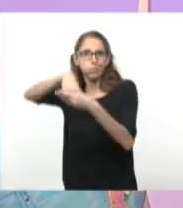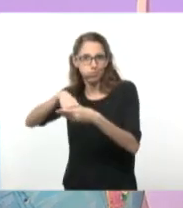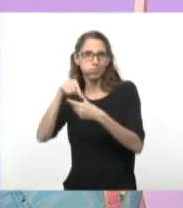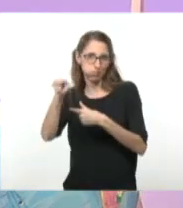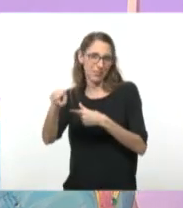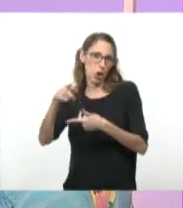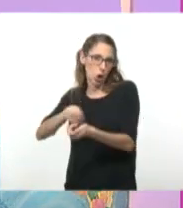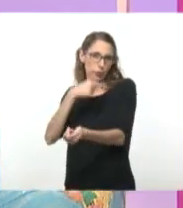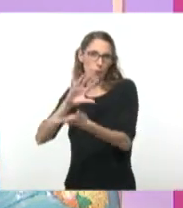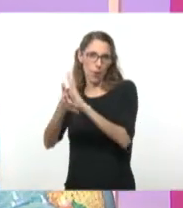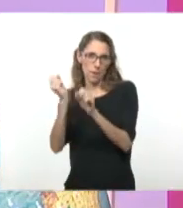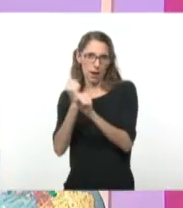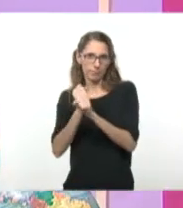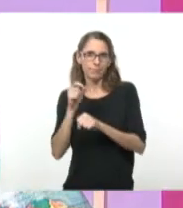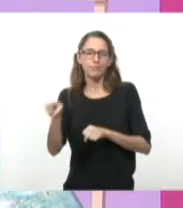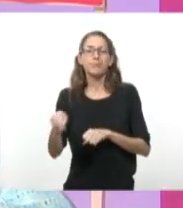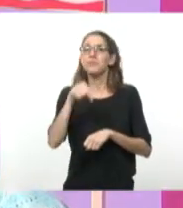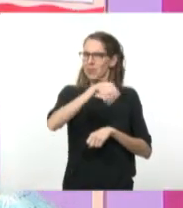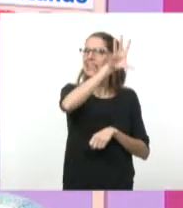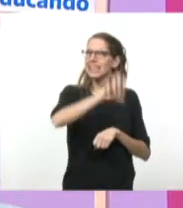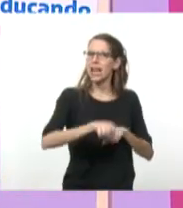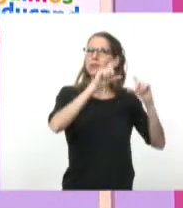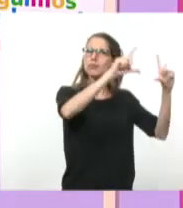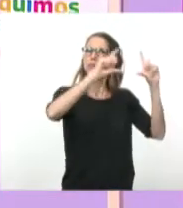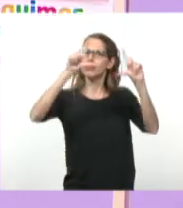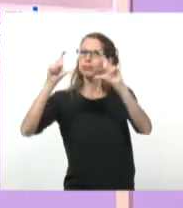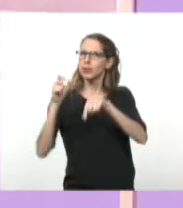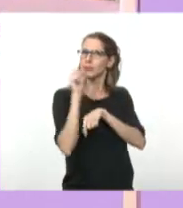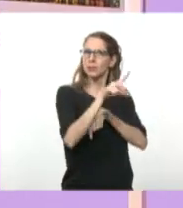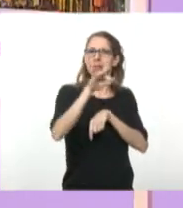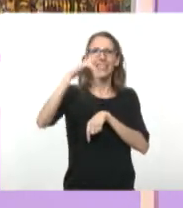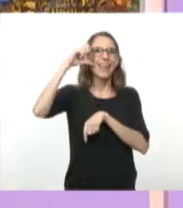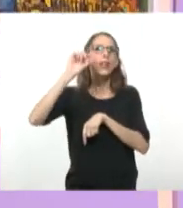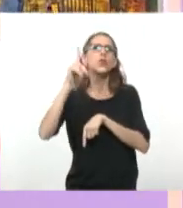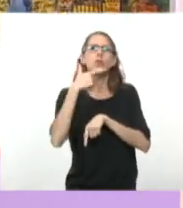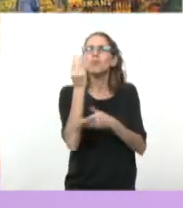algunos dibujos, trajimos de diferentes materiales esta imagen de acá.